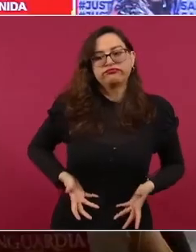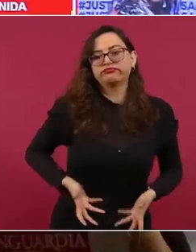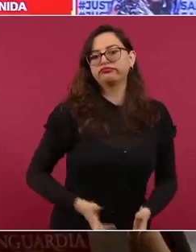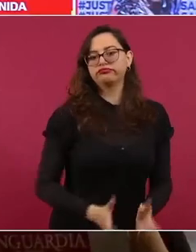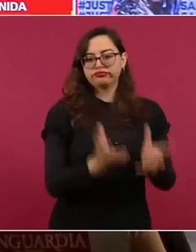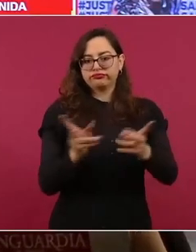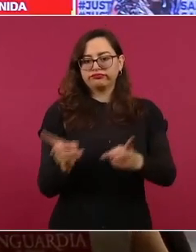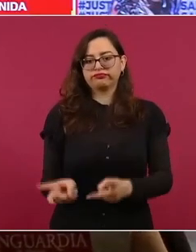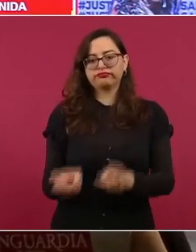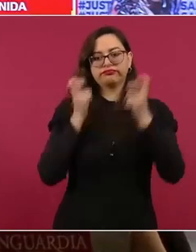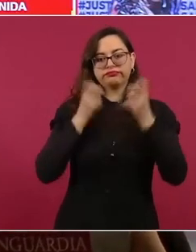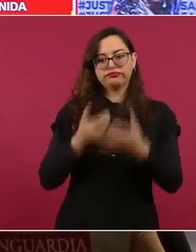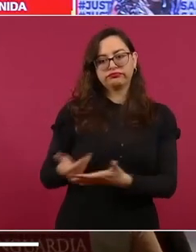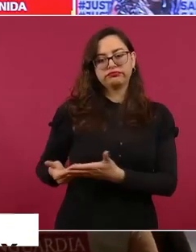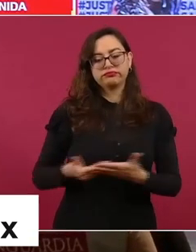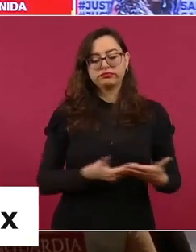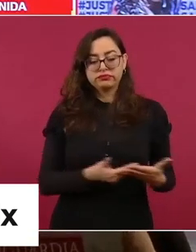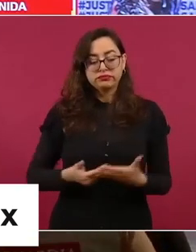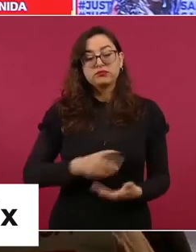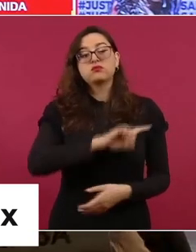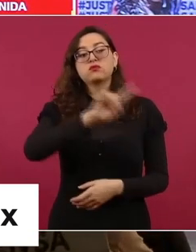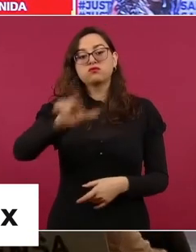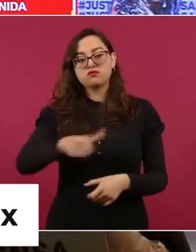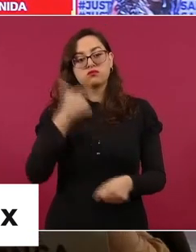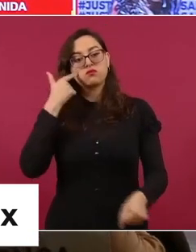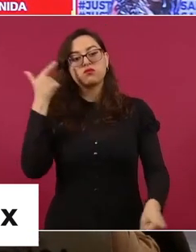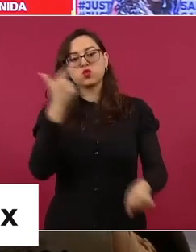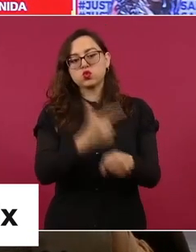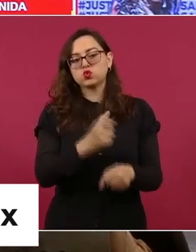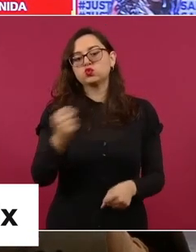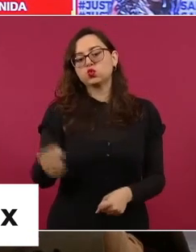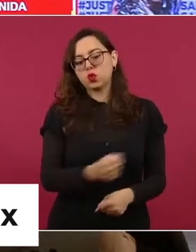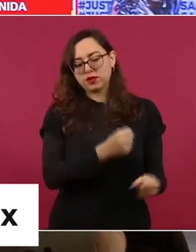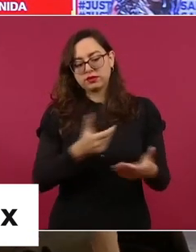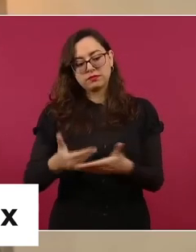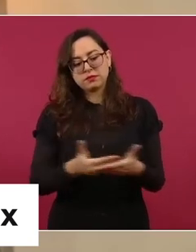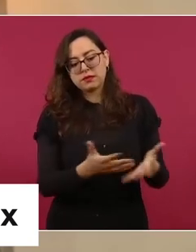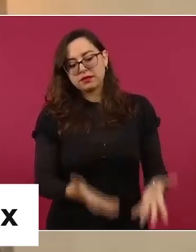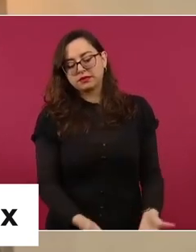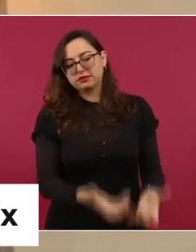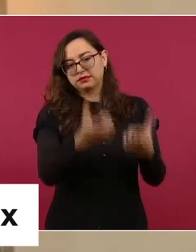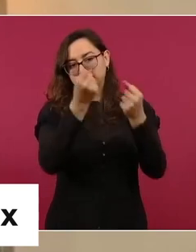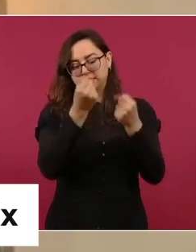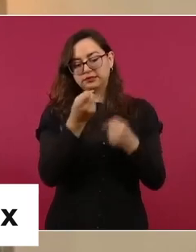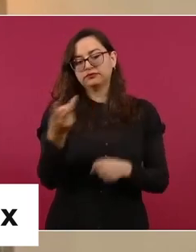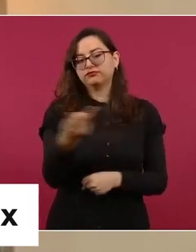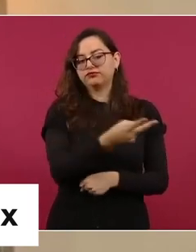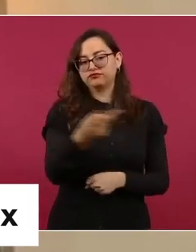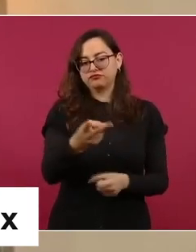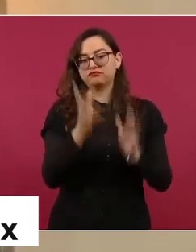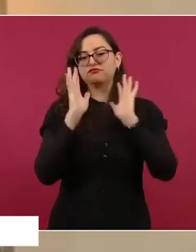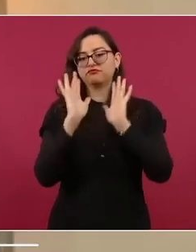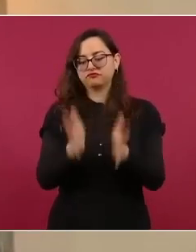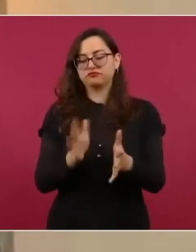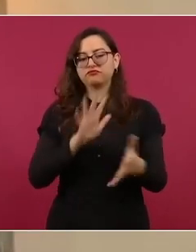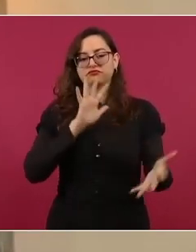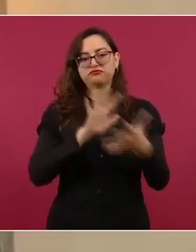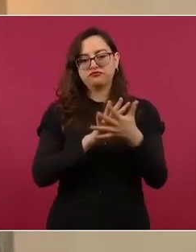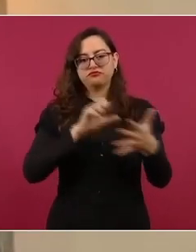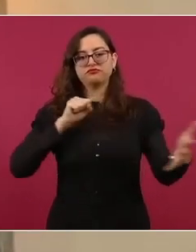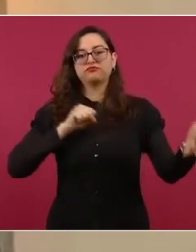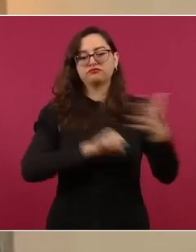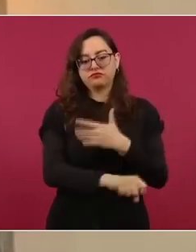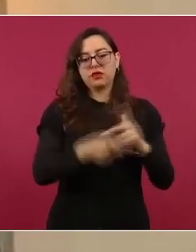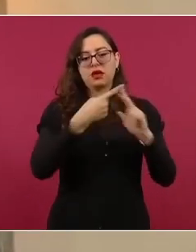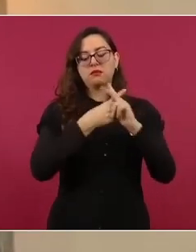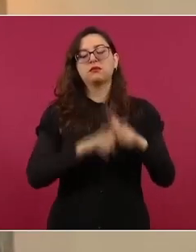personas ya están vinculadas a proceso por desaparición forzada y por feminicidio en agravio de